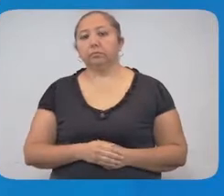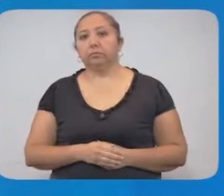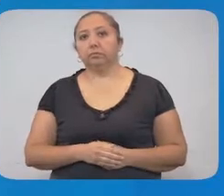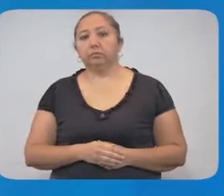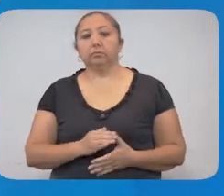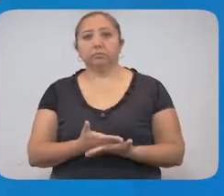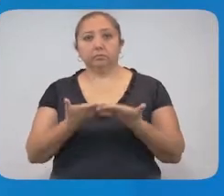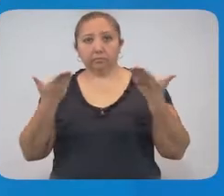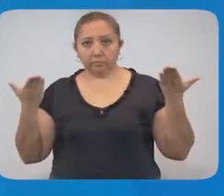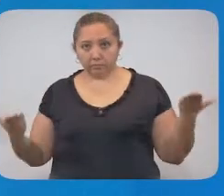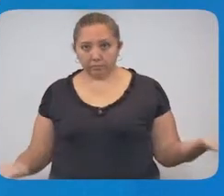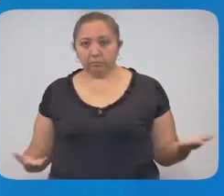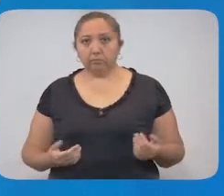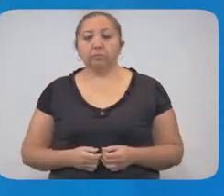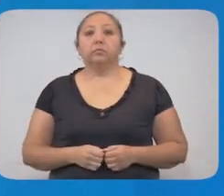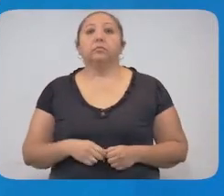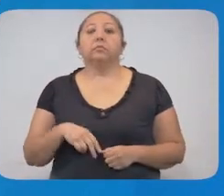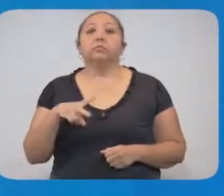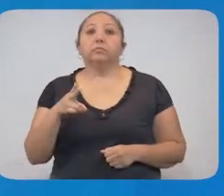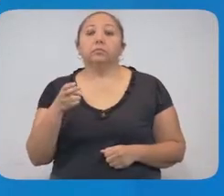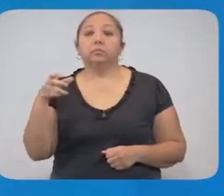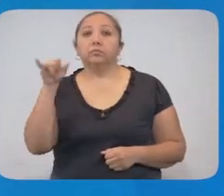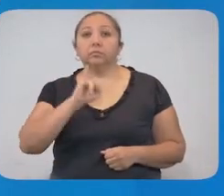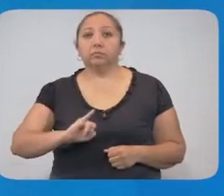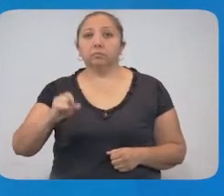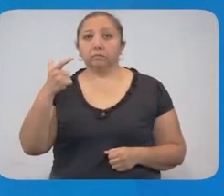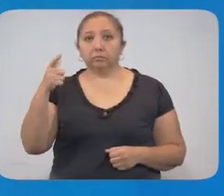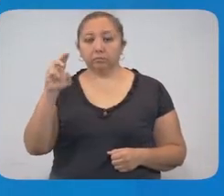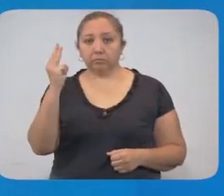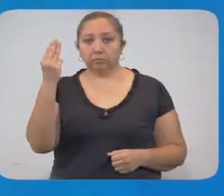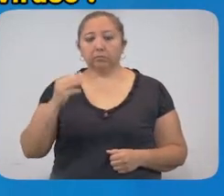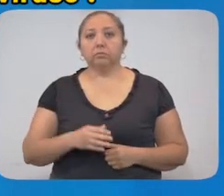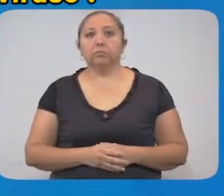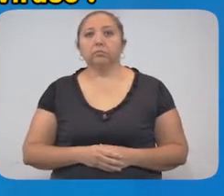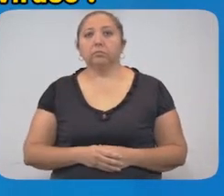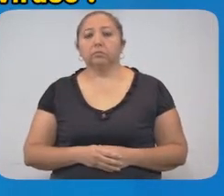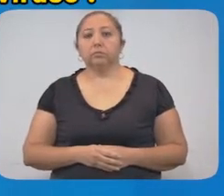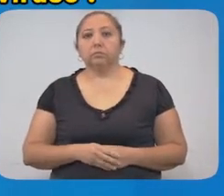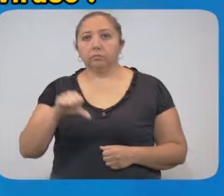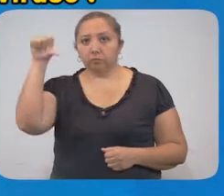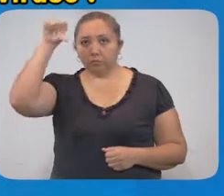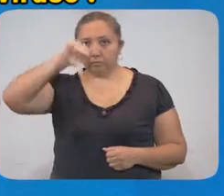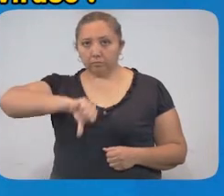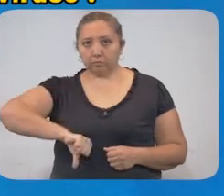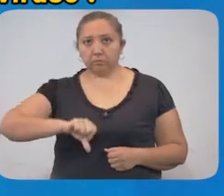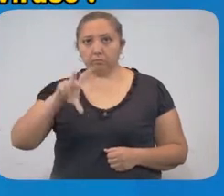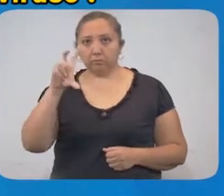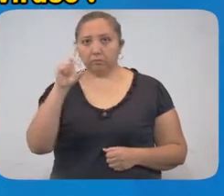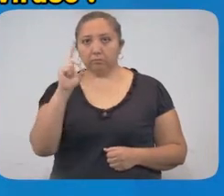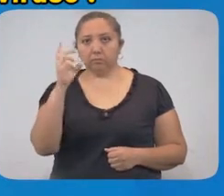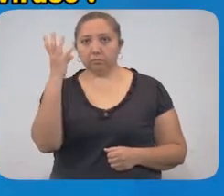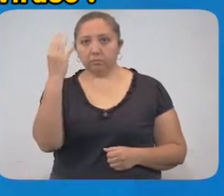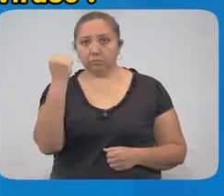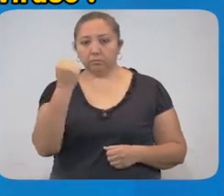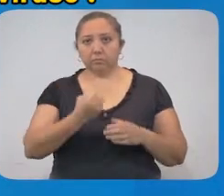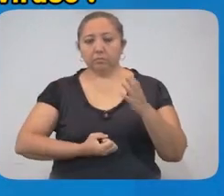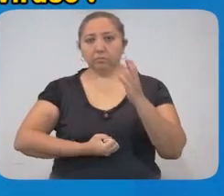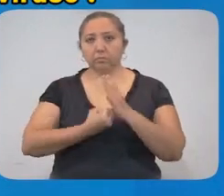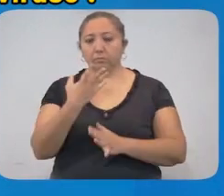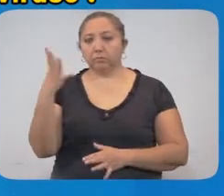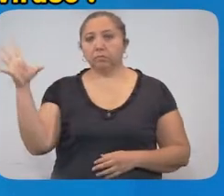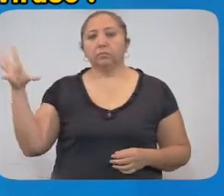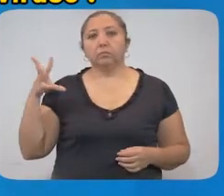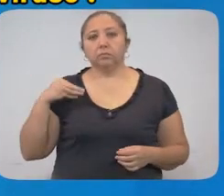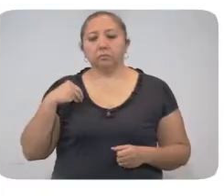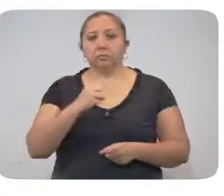A continuación, el parte médico de este jueves 7 de mayo. Hoy se detectaron 39 nuevos contagios